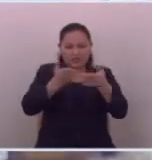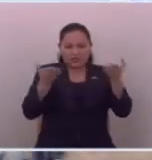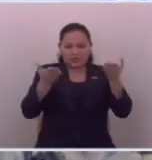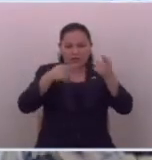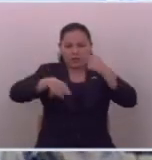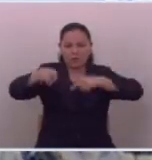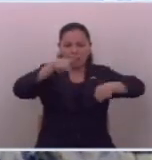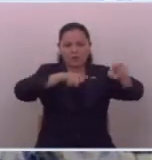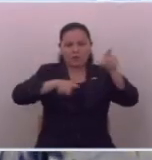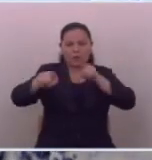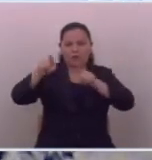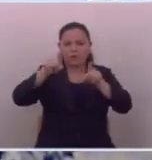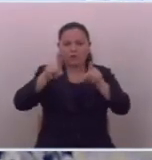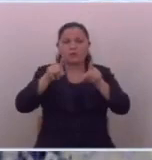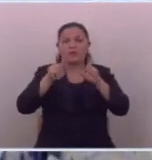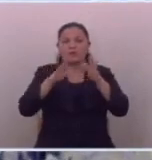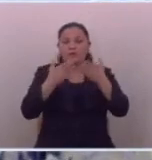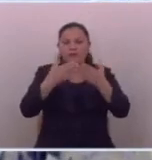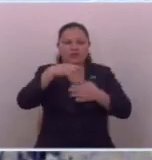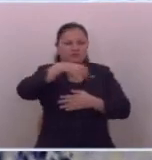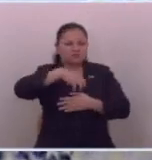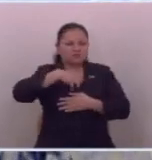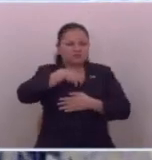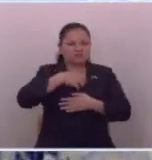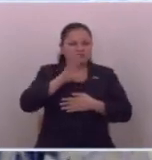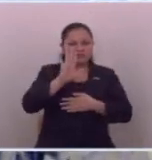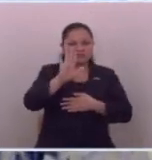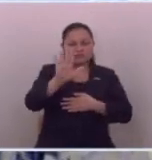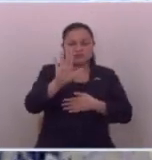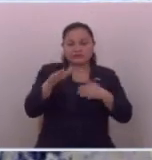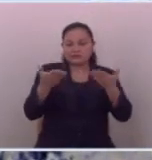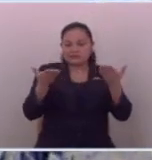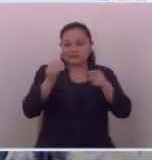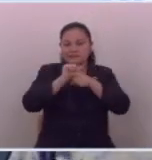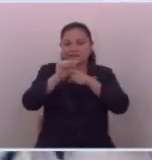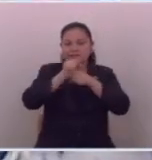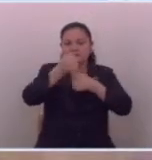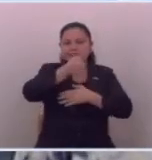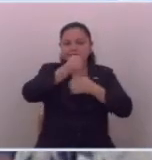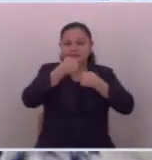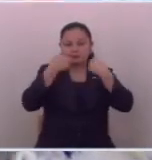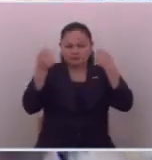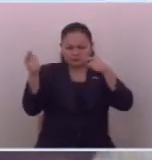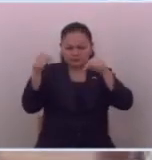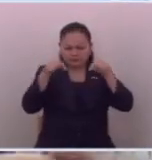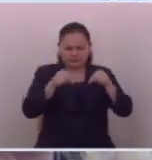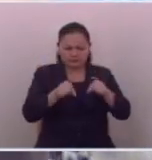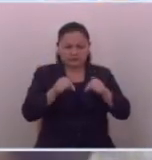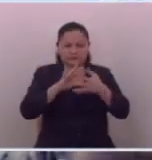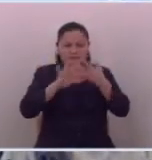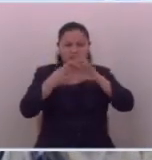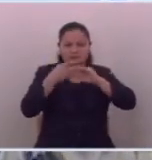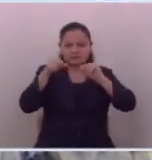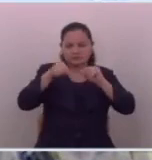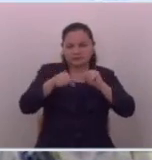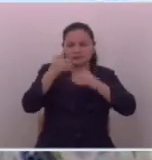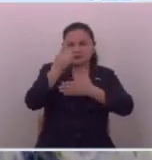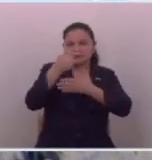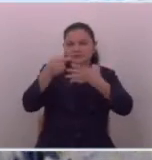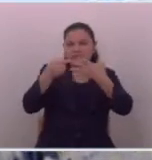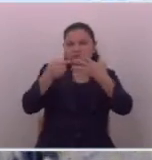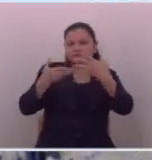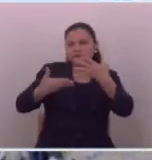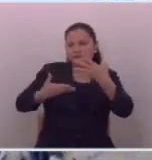y ataquen a aquellos que les son incómodos a través del ejercicio de la prensa vengan y hablen de ese derecho